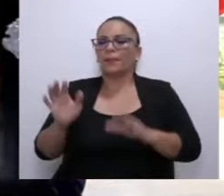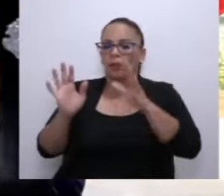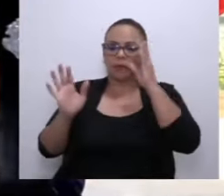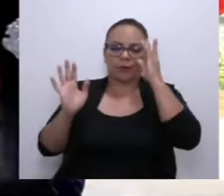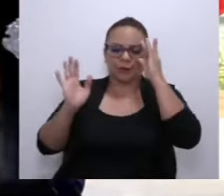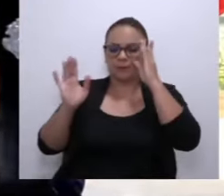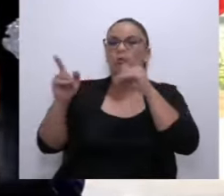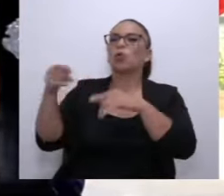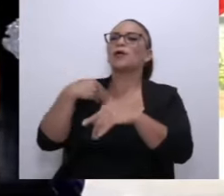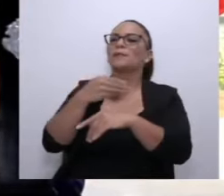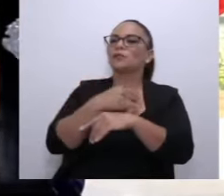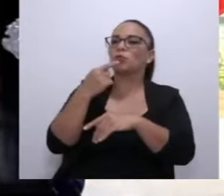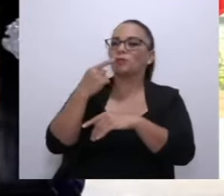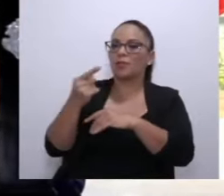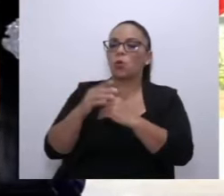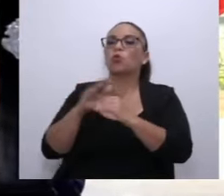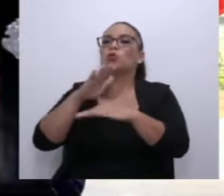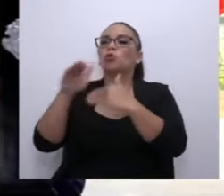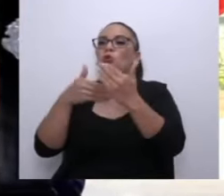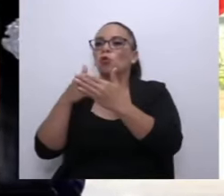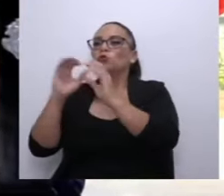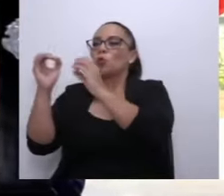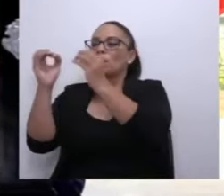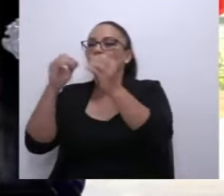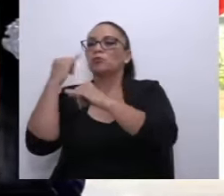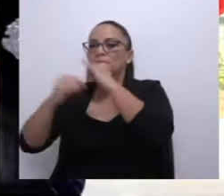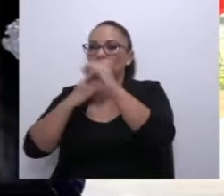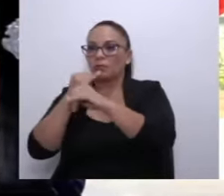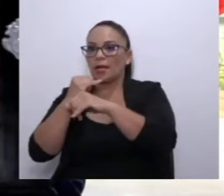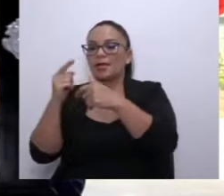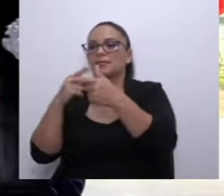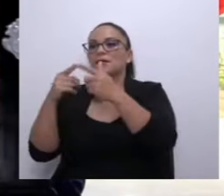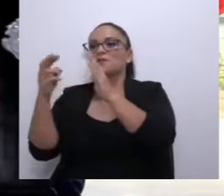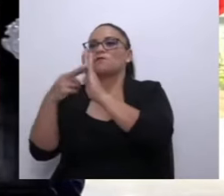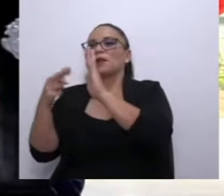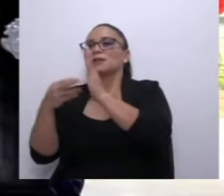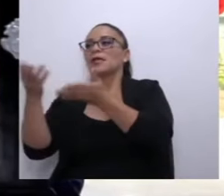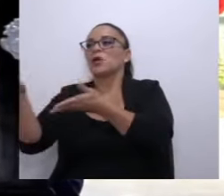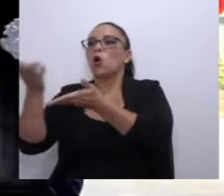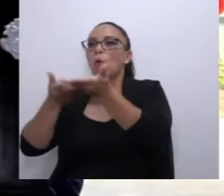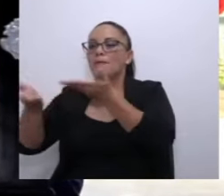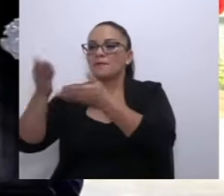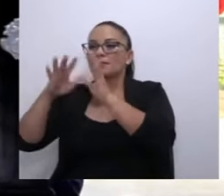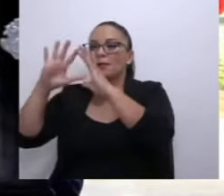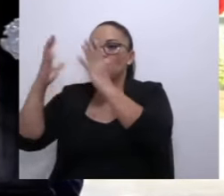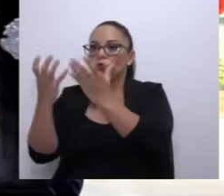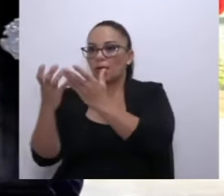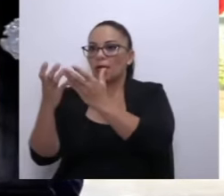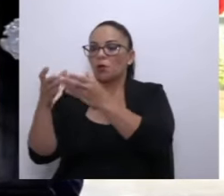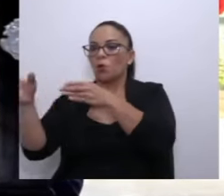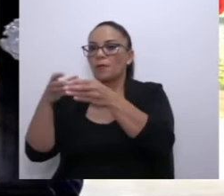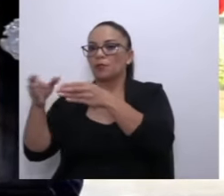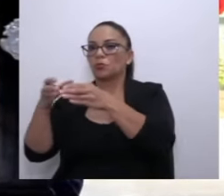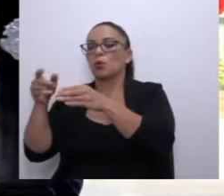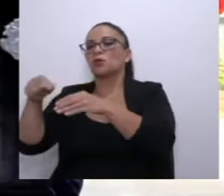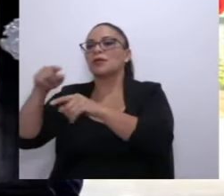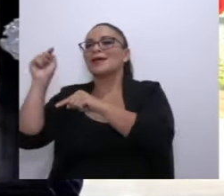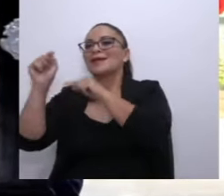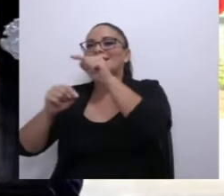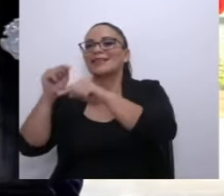dijo fue, todos los organismos internacionales y las reglas de convivencia mundial en el comercio han criticado la